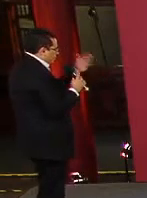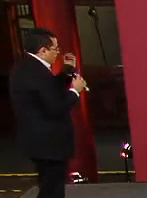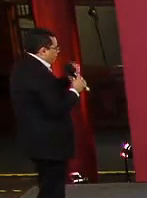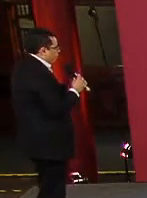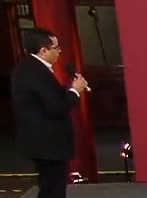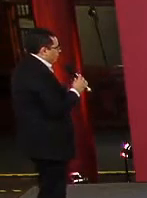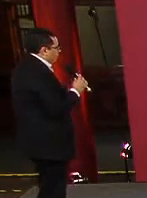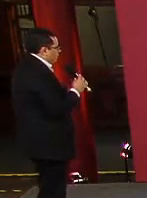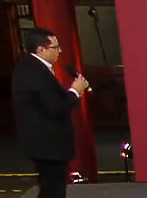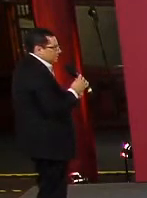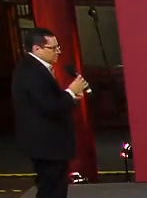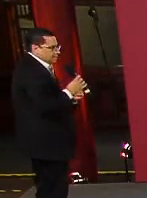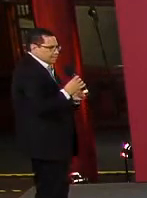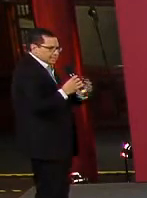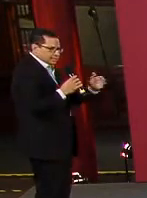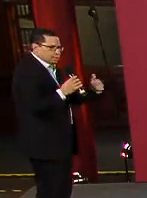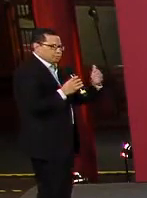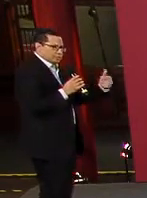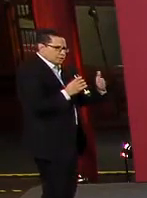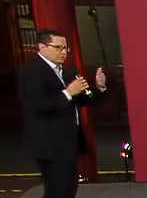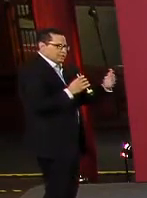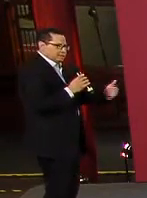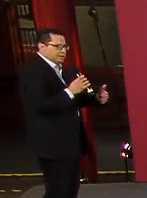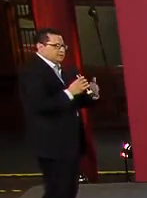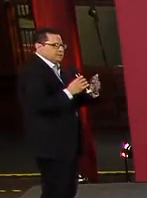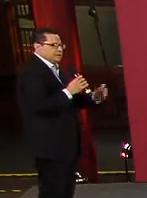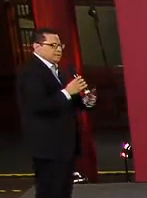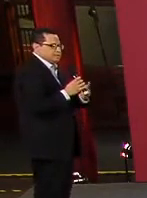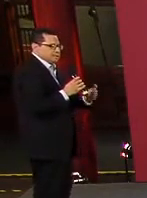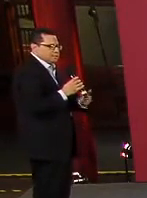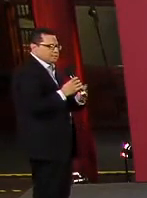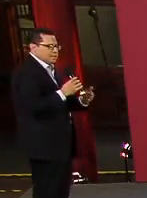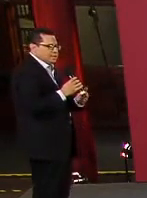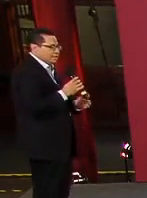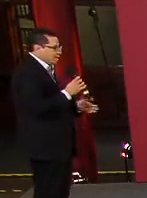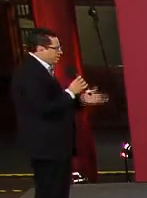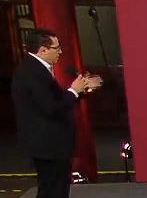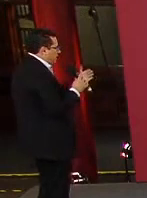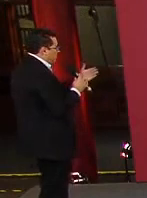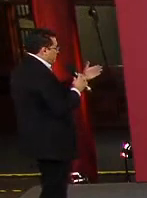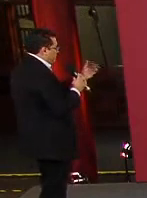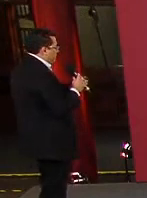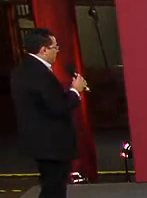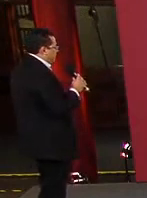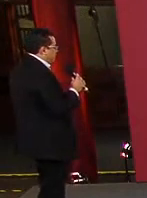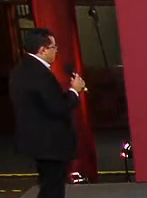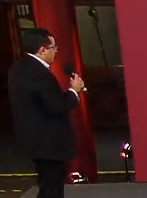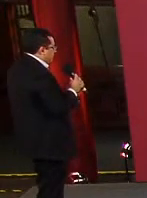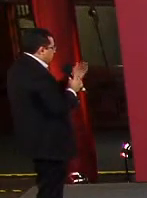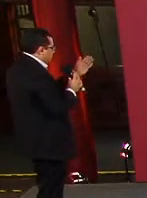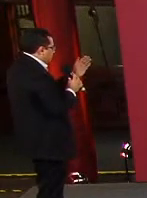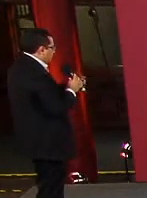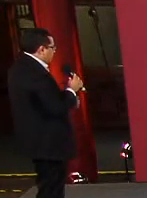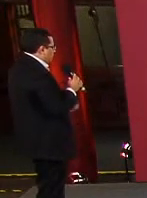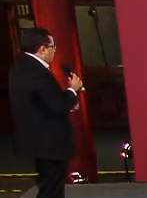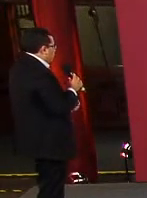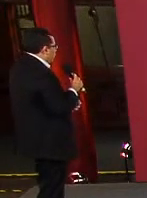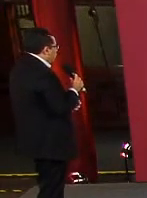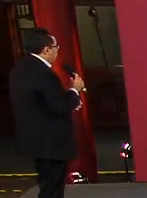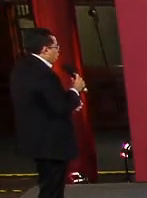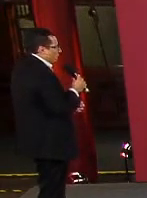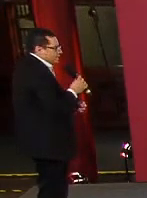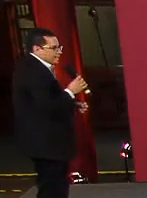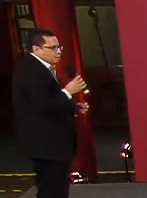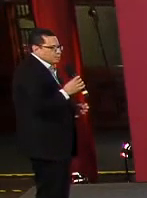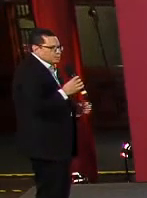pero vean cómo la región de las Américas, y lo hemos estado también evidenciando día a día, empieza cada vez más a acercarse, ahora casi ya con